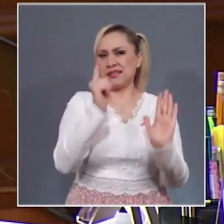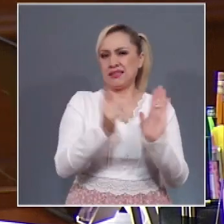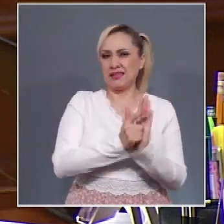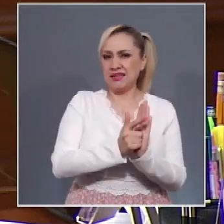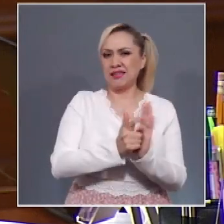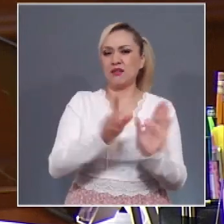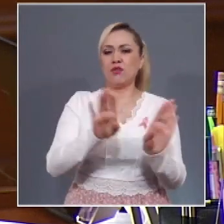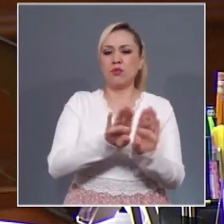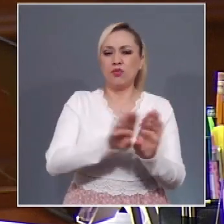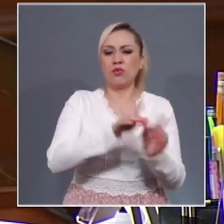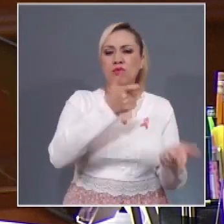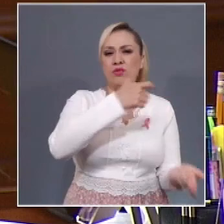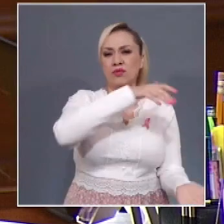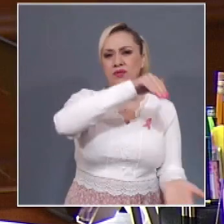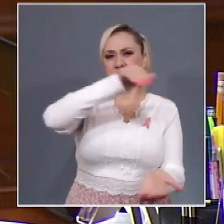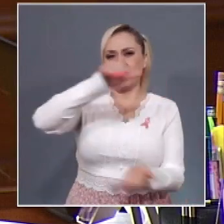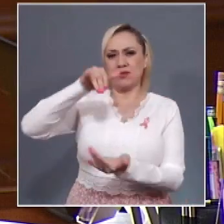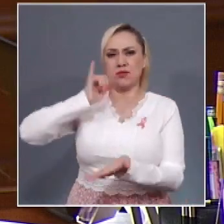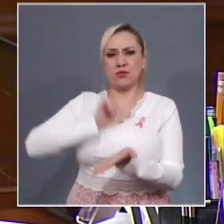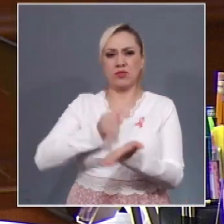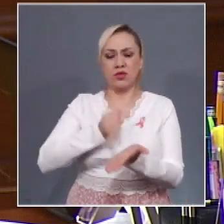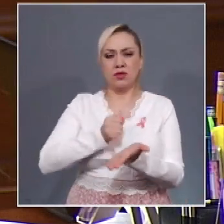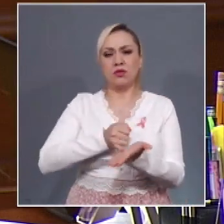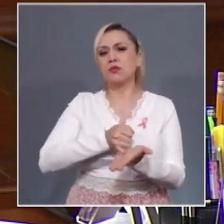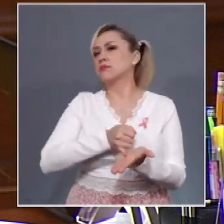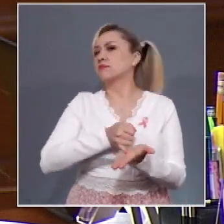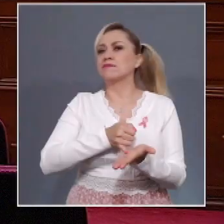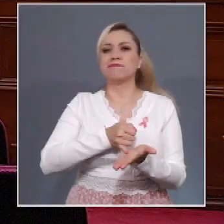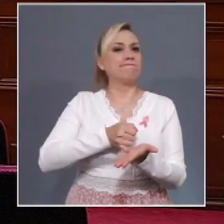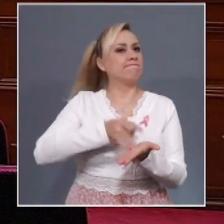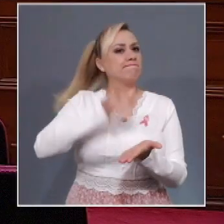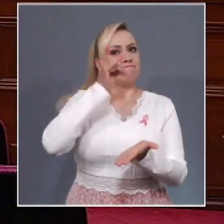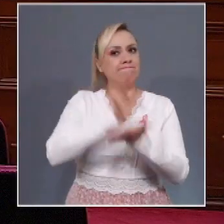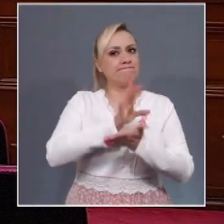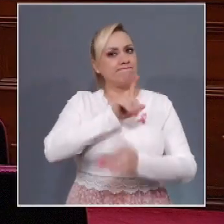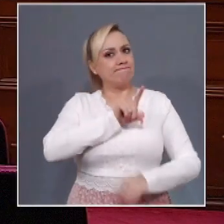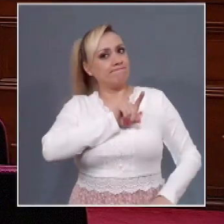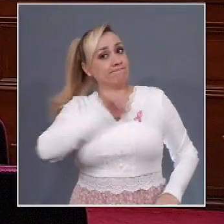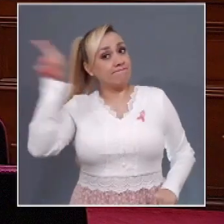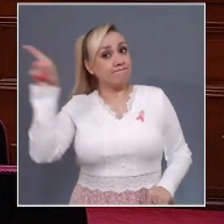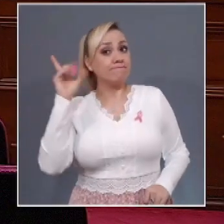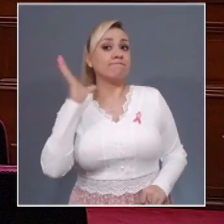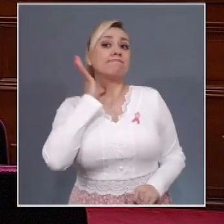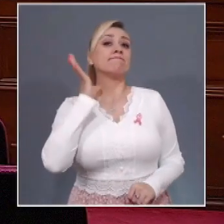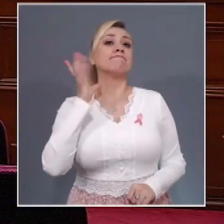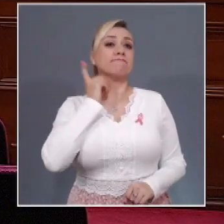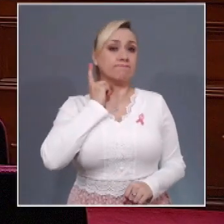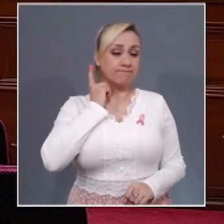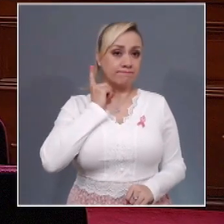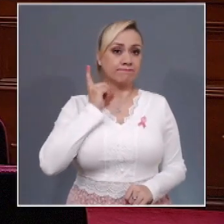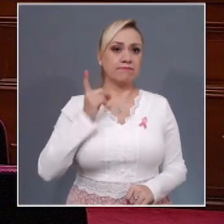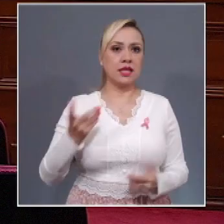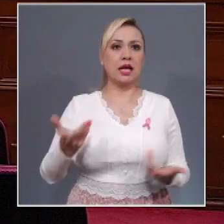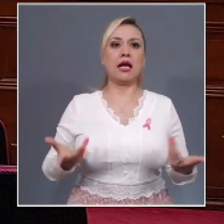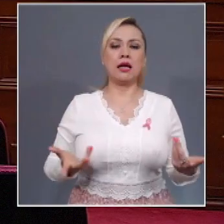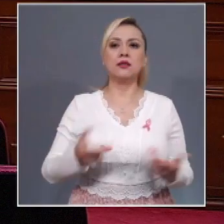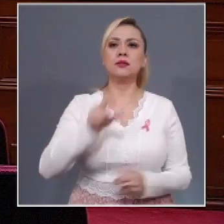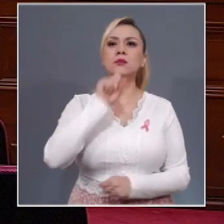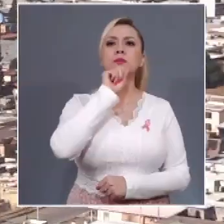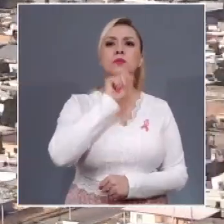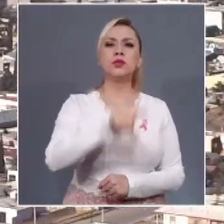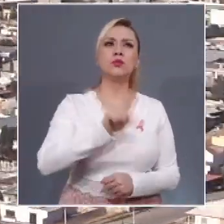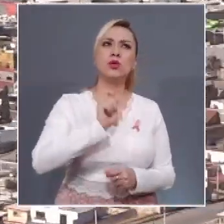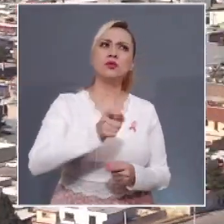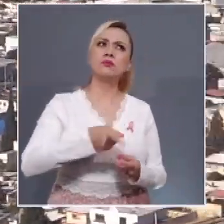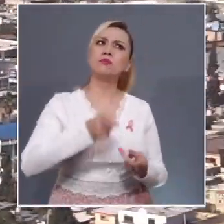consumo de energía eléctrica corresponde exclusivamente al Congreso de la Unión. El Pleno también invalidó disposiciones que preveían derechos